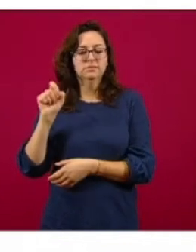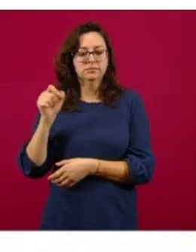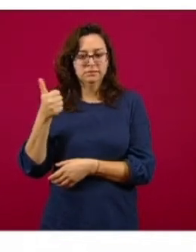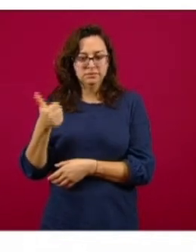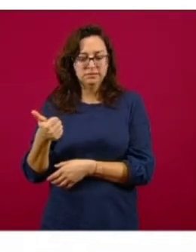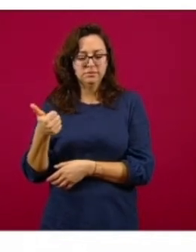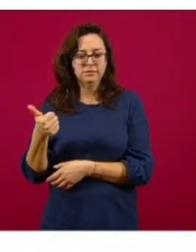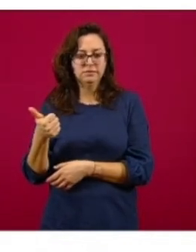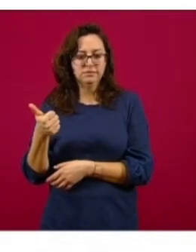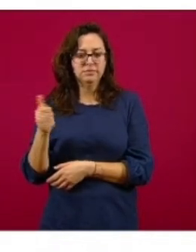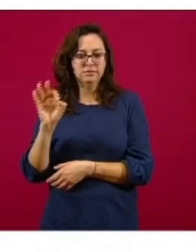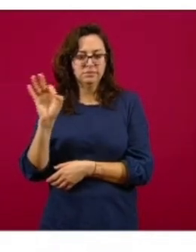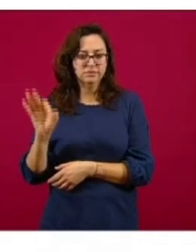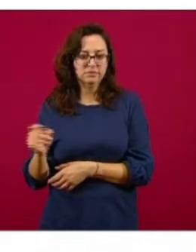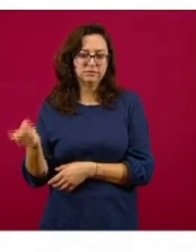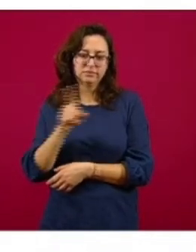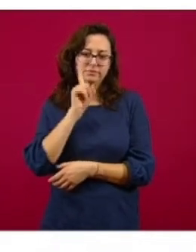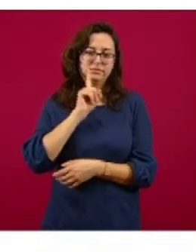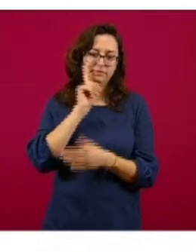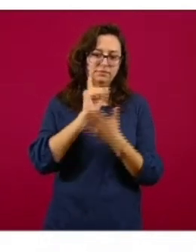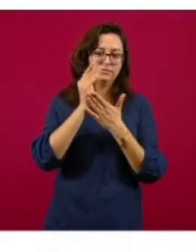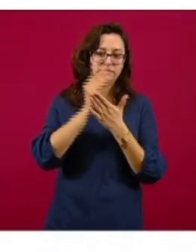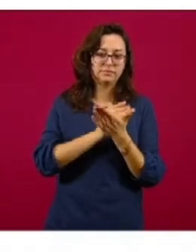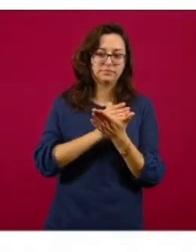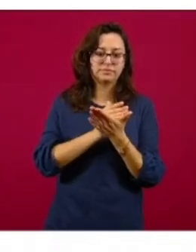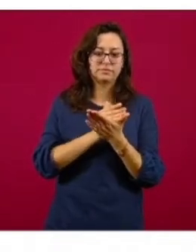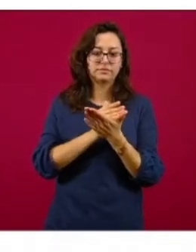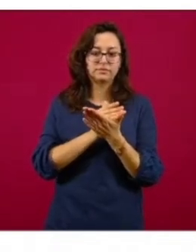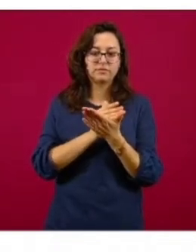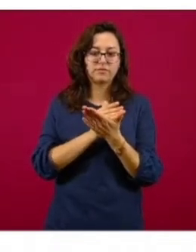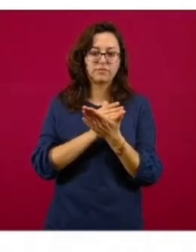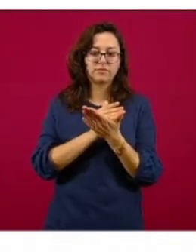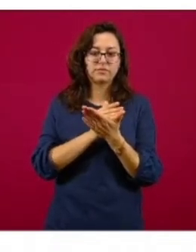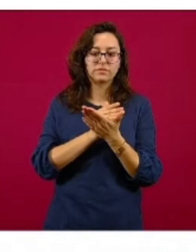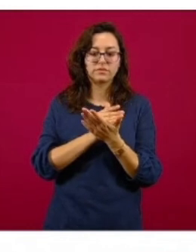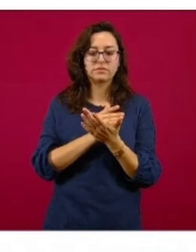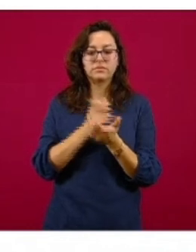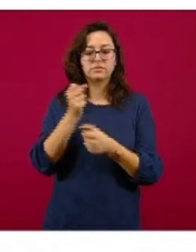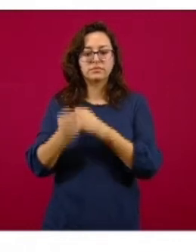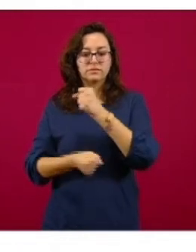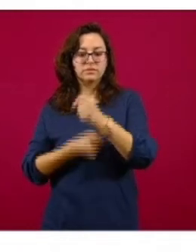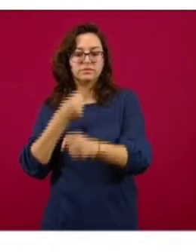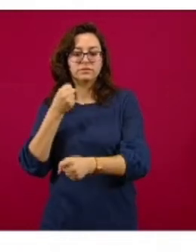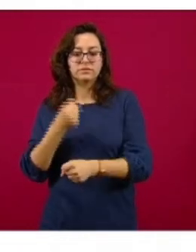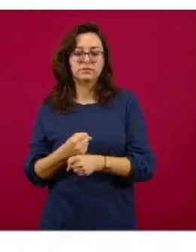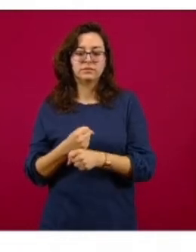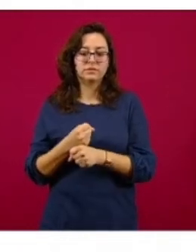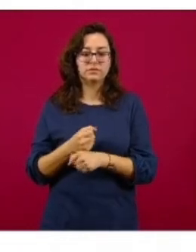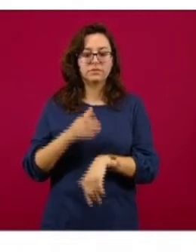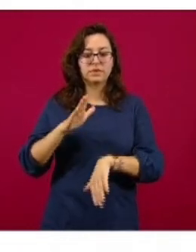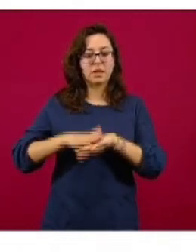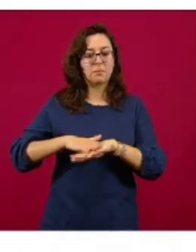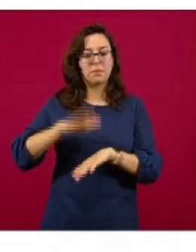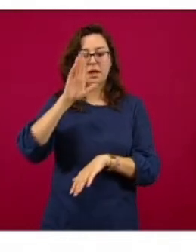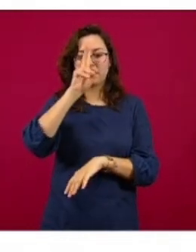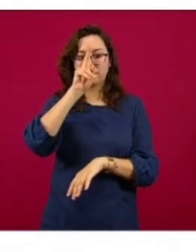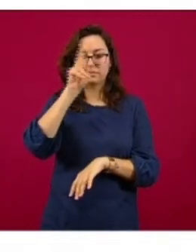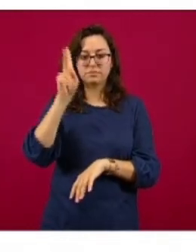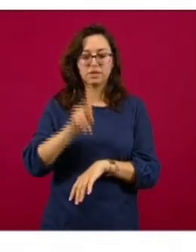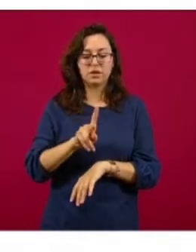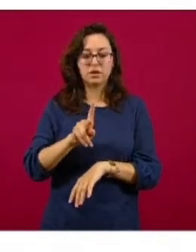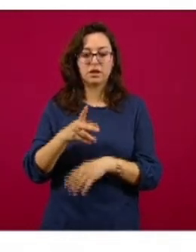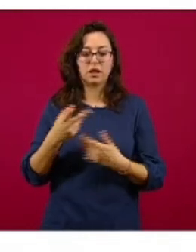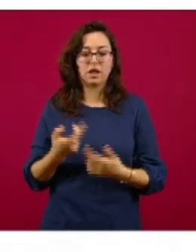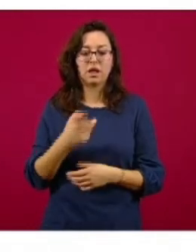mujeres. Y en términos de edad, las edades con las mayores prevalencias fueron